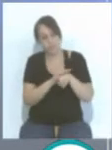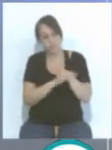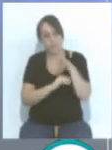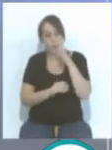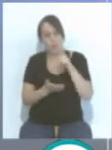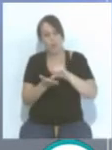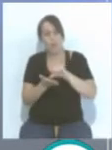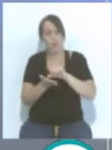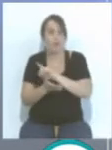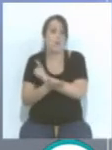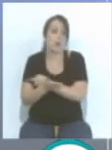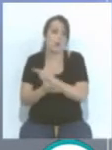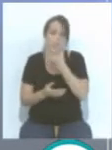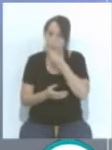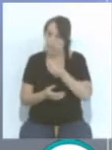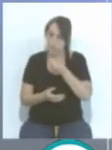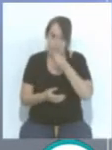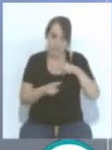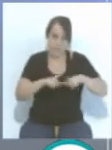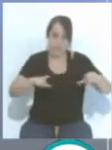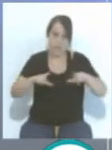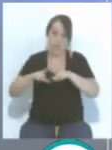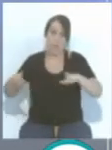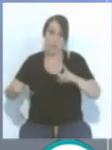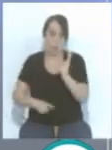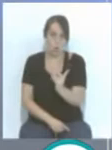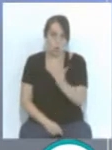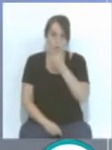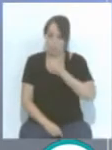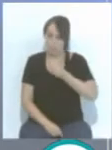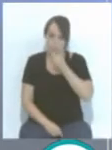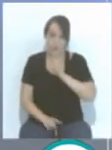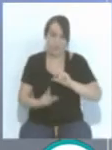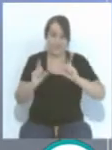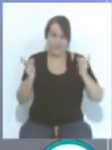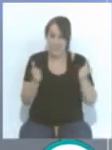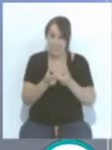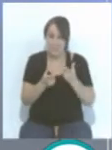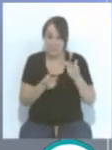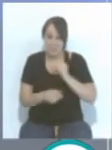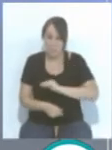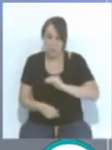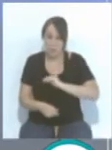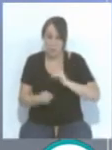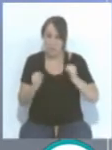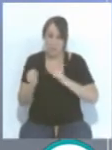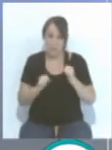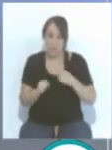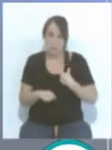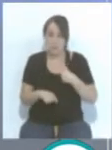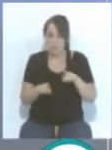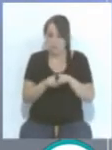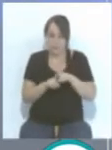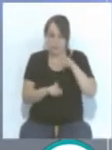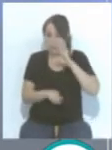está muy linda, tiene dos campos preciosos, pero para la cantidad de equipos que hay, las competiciones que hay, ha quedado demasiado pequeña. Se ha vuelto a quedar pequeña.